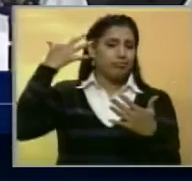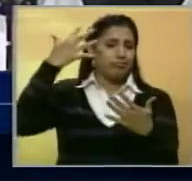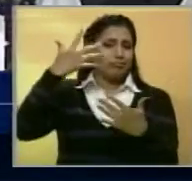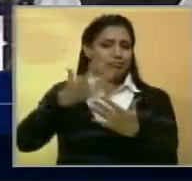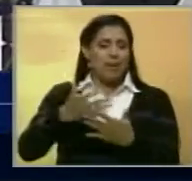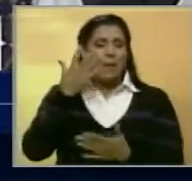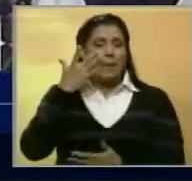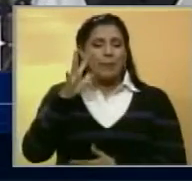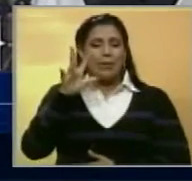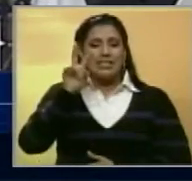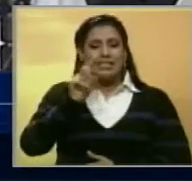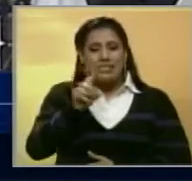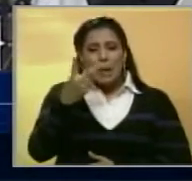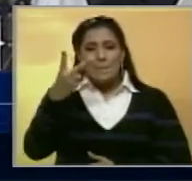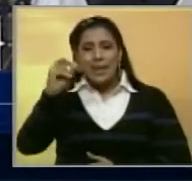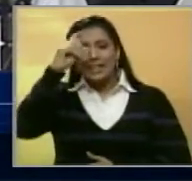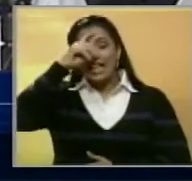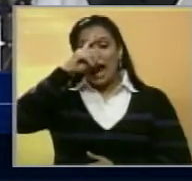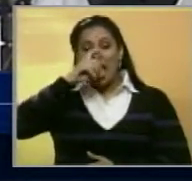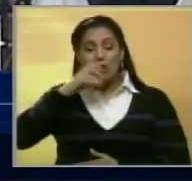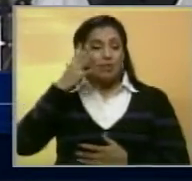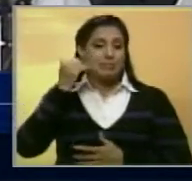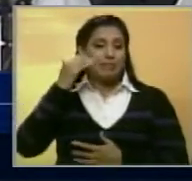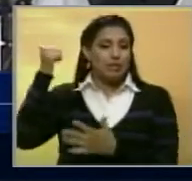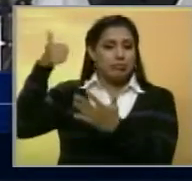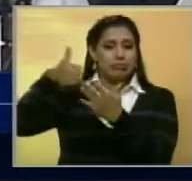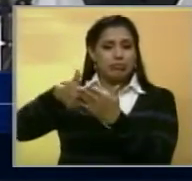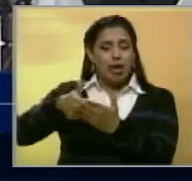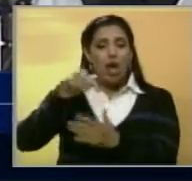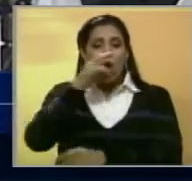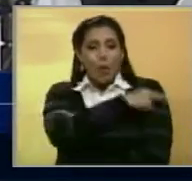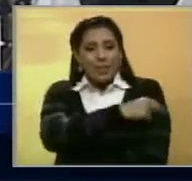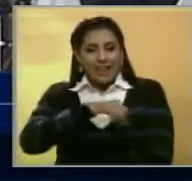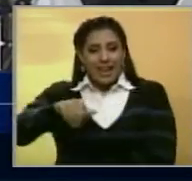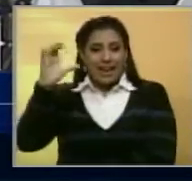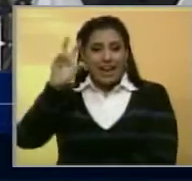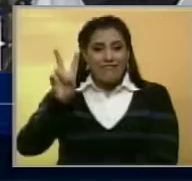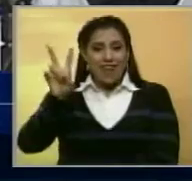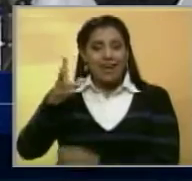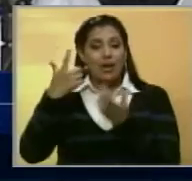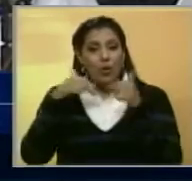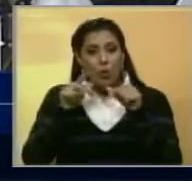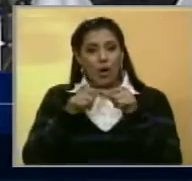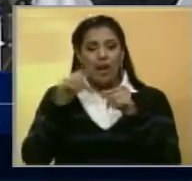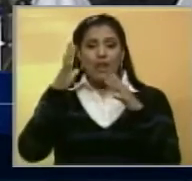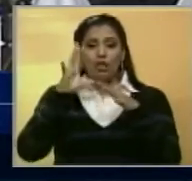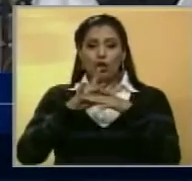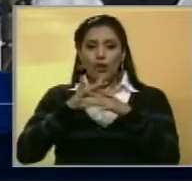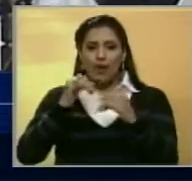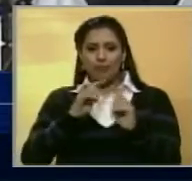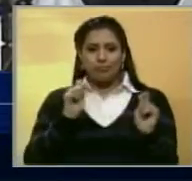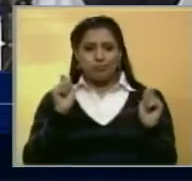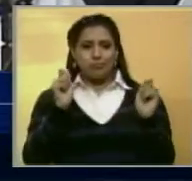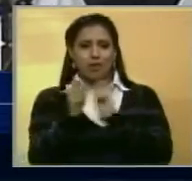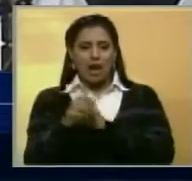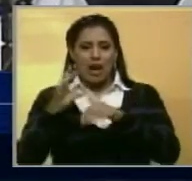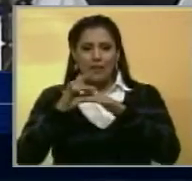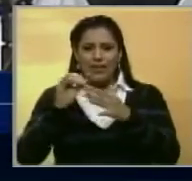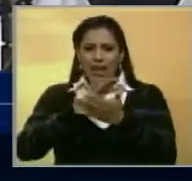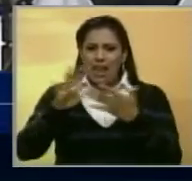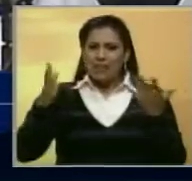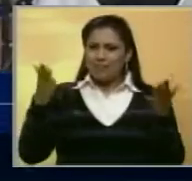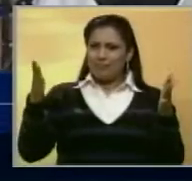de más de 120 años en formación, información y práctica de la medicina, y resulta que se ha convertido en una medicatura